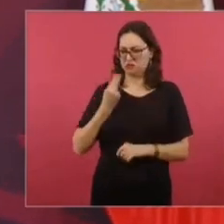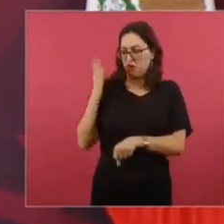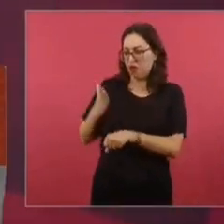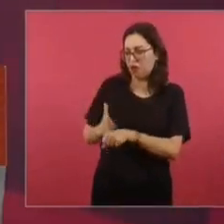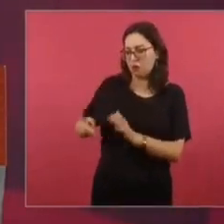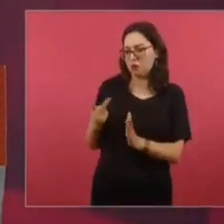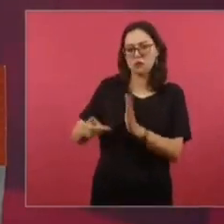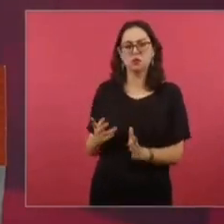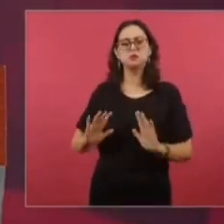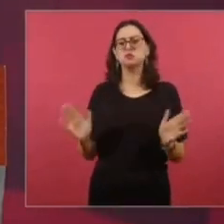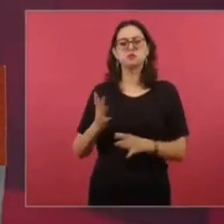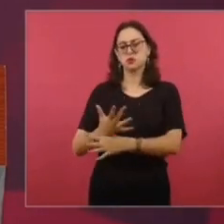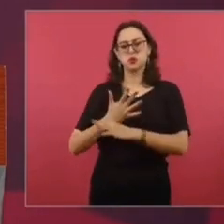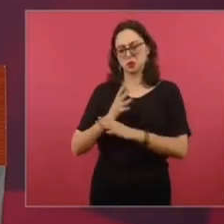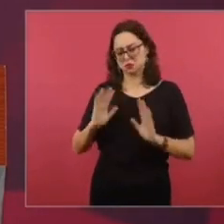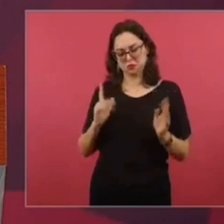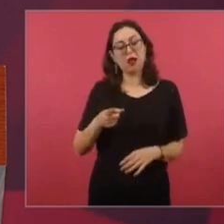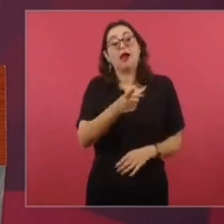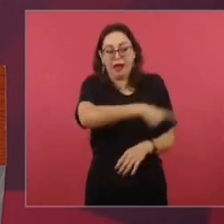No lo digo yo, si...